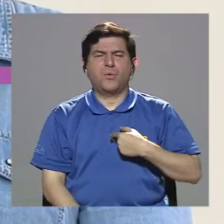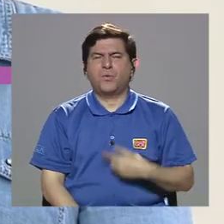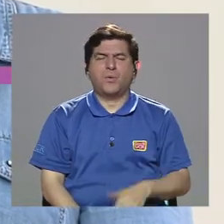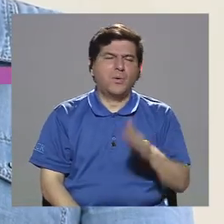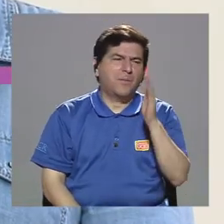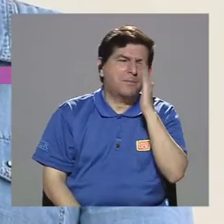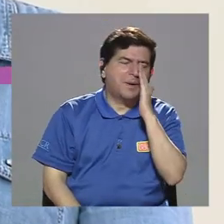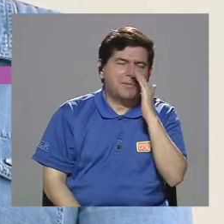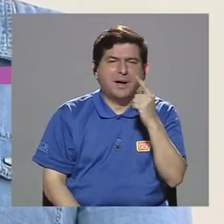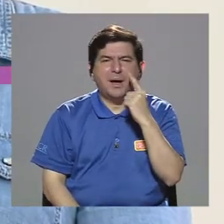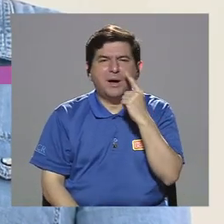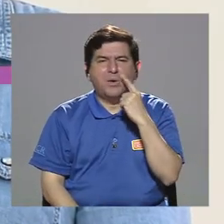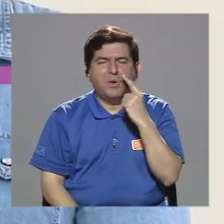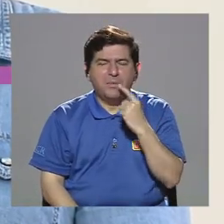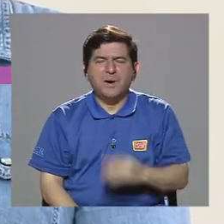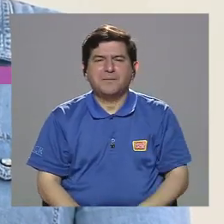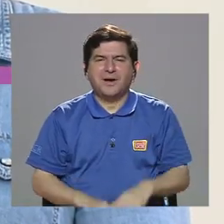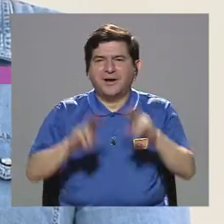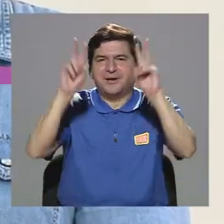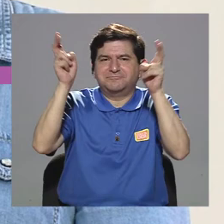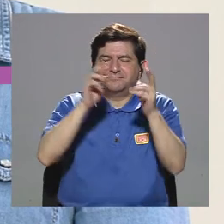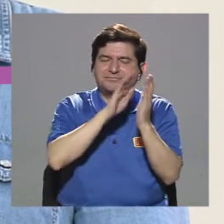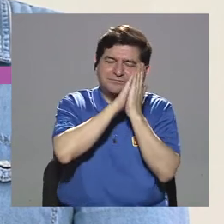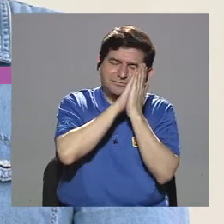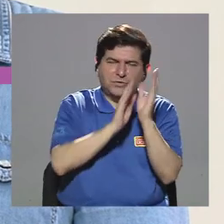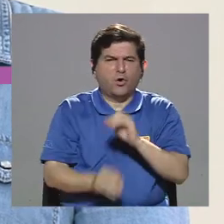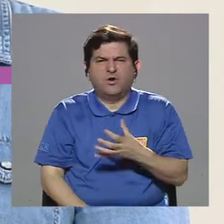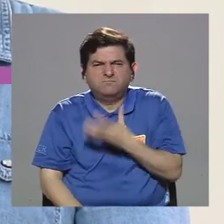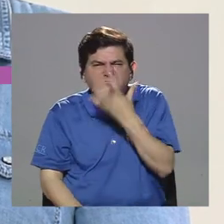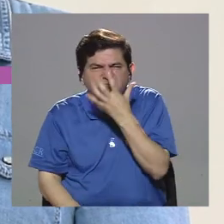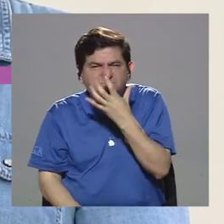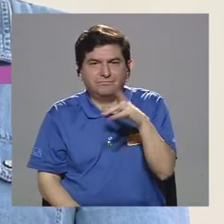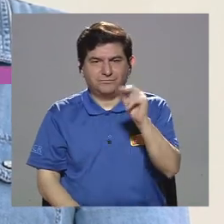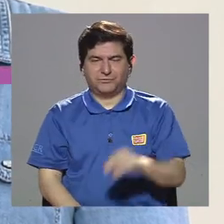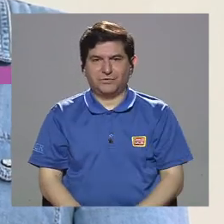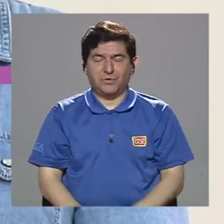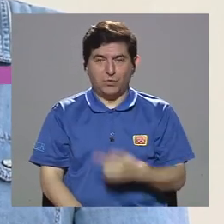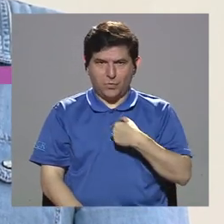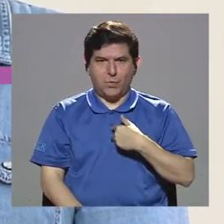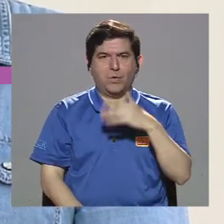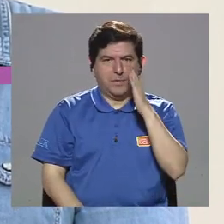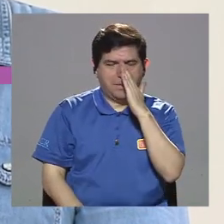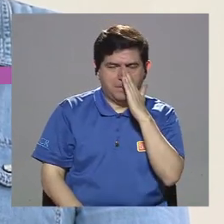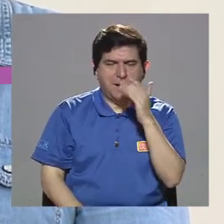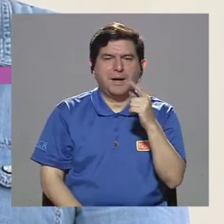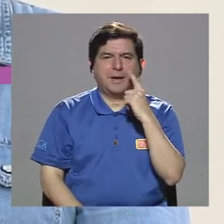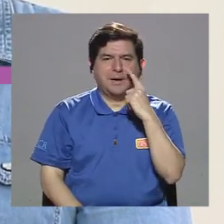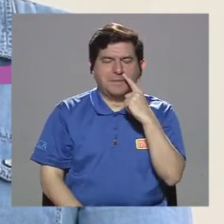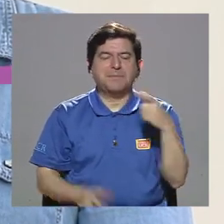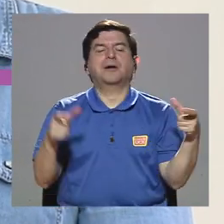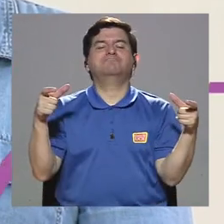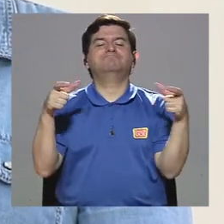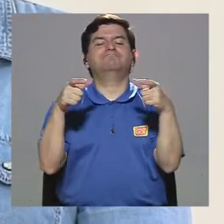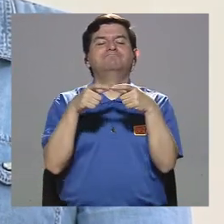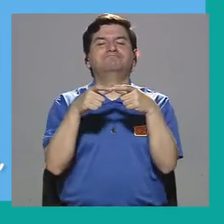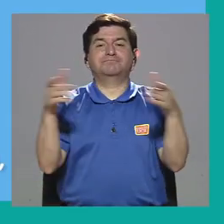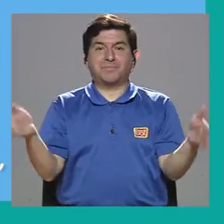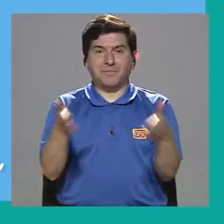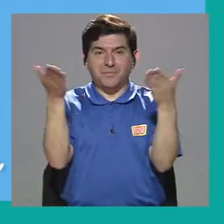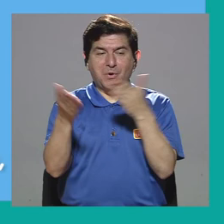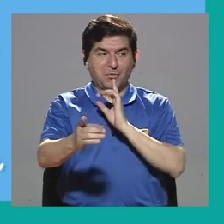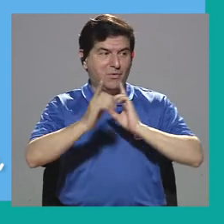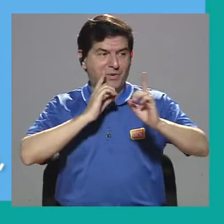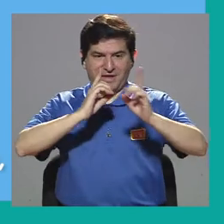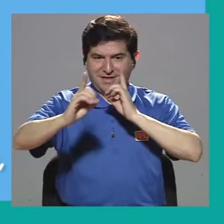papás dormidos ni papás ni mamás gruñonas es decir es ser mamás y papás conectados que promuevan el